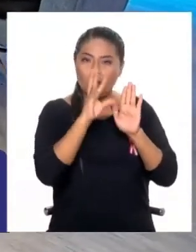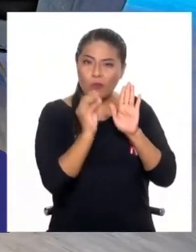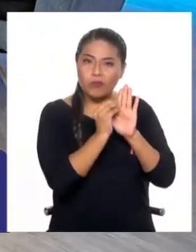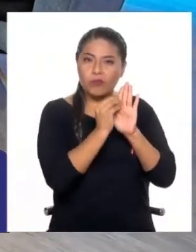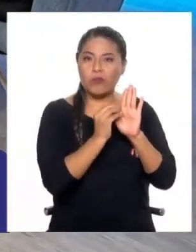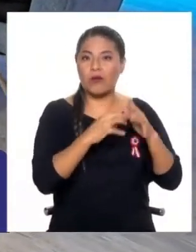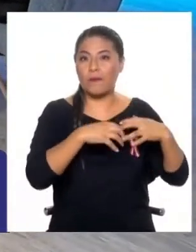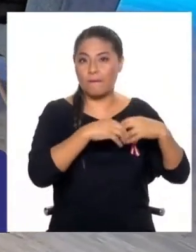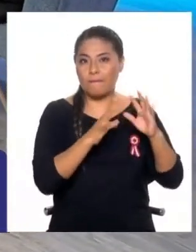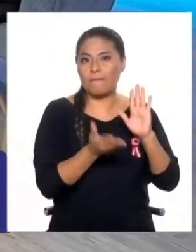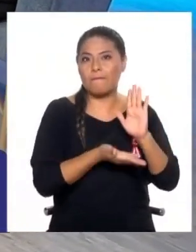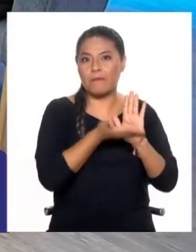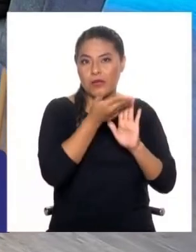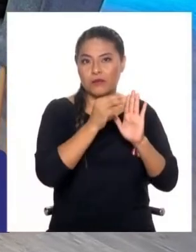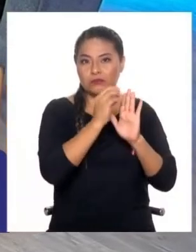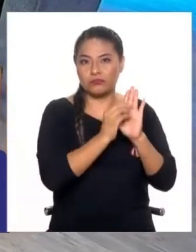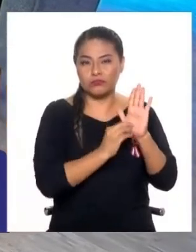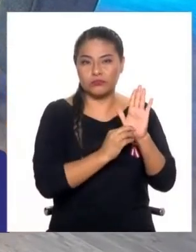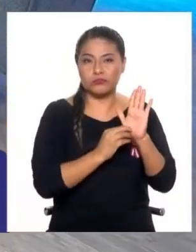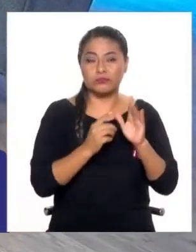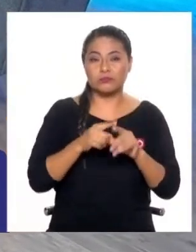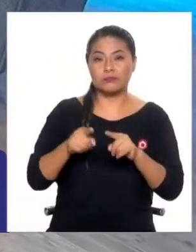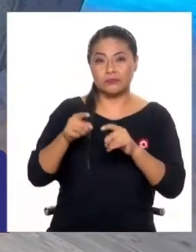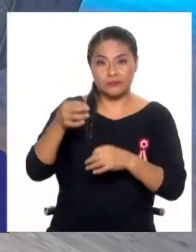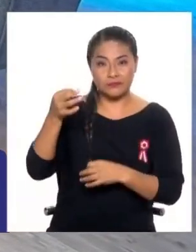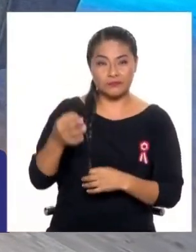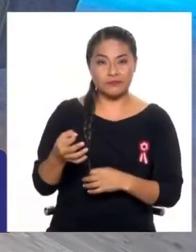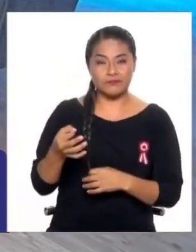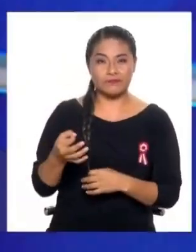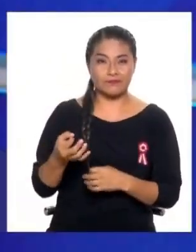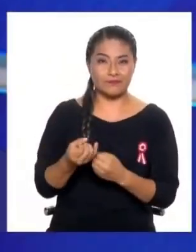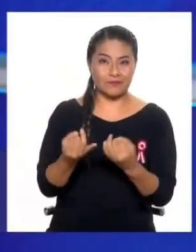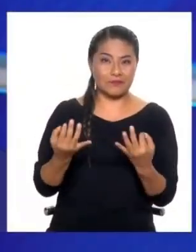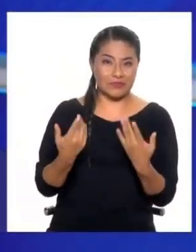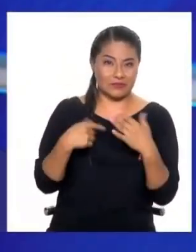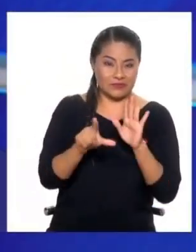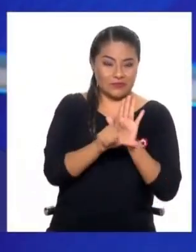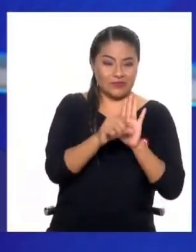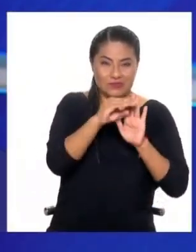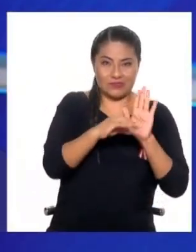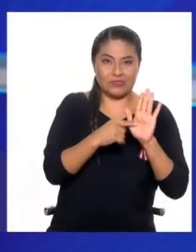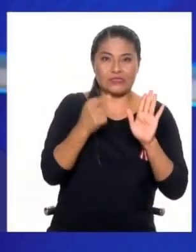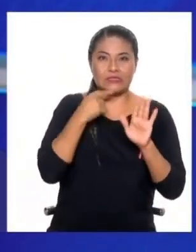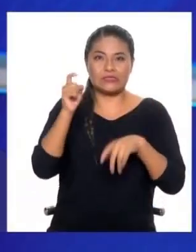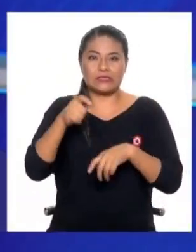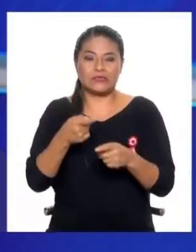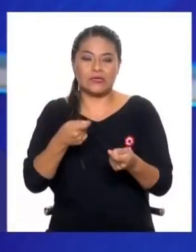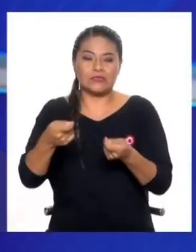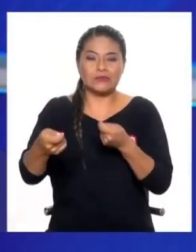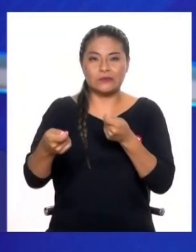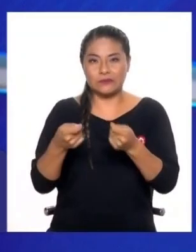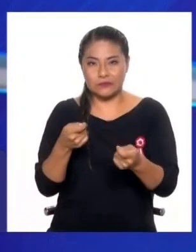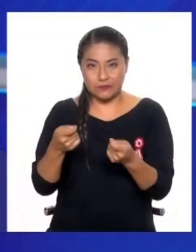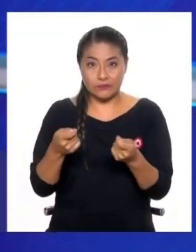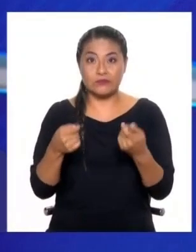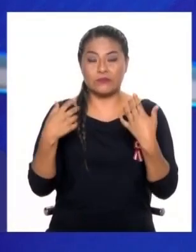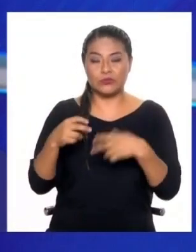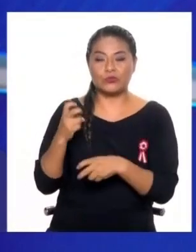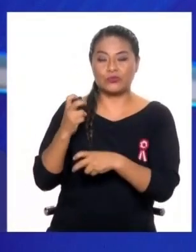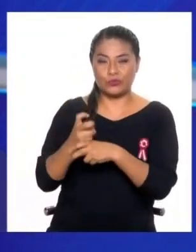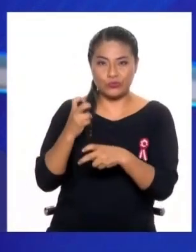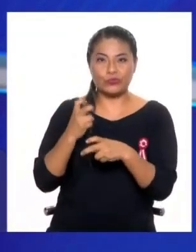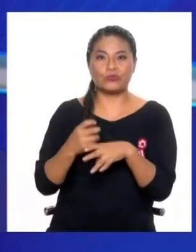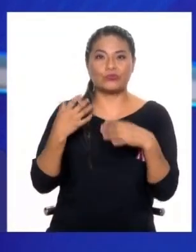para desarrollo urbano y planificación. Pero la realidad es que más que leyes se necesita gestión. Tenemos un problema muy serio de